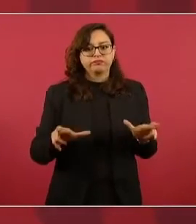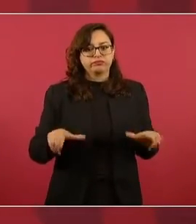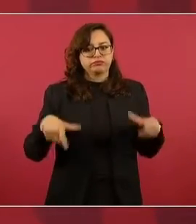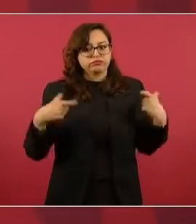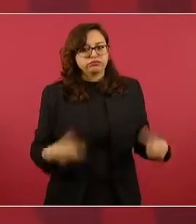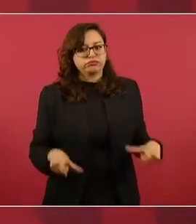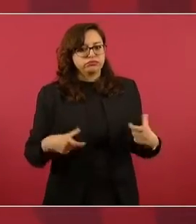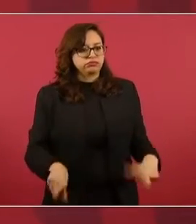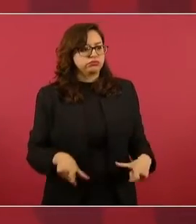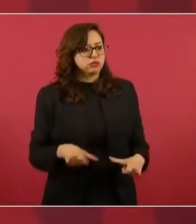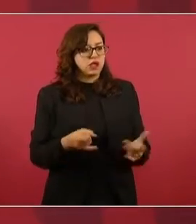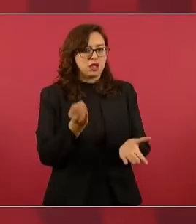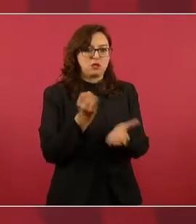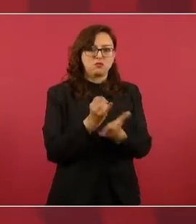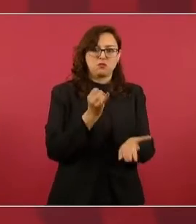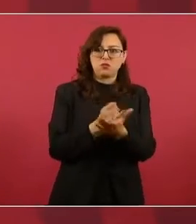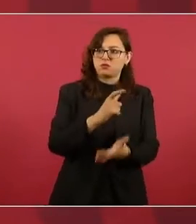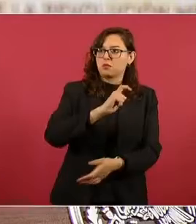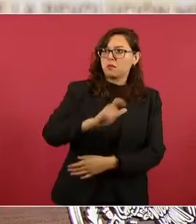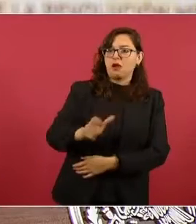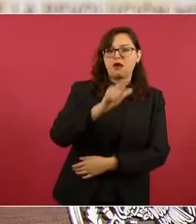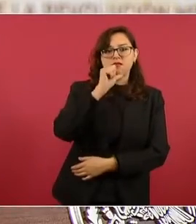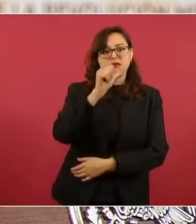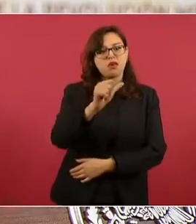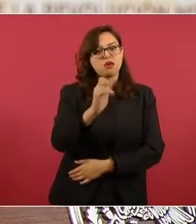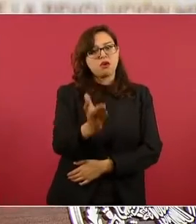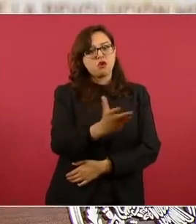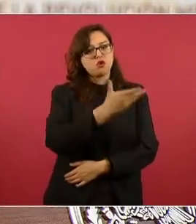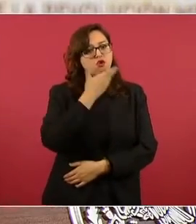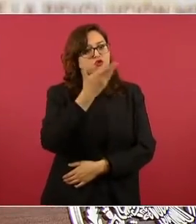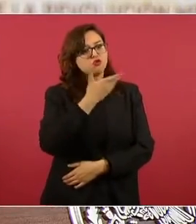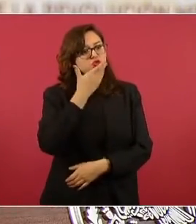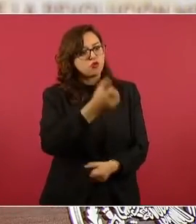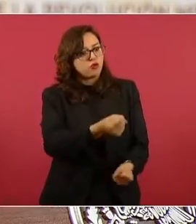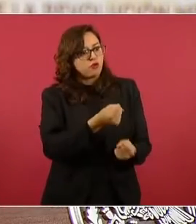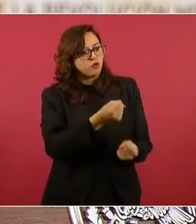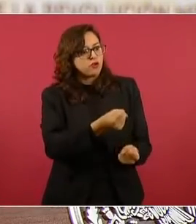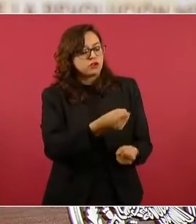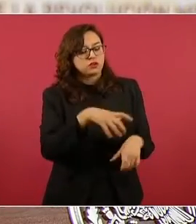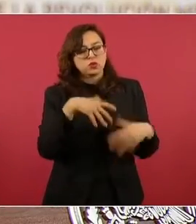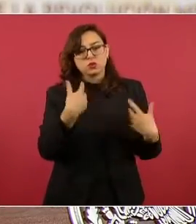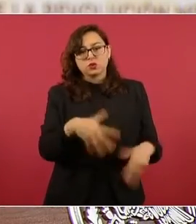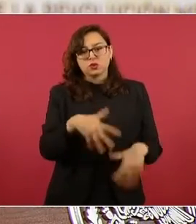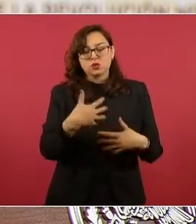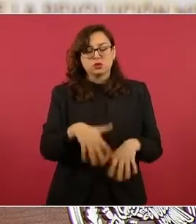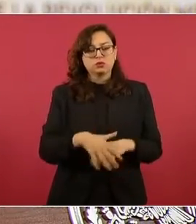Era muy fuerte esa costumbre, era muy fuerte que el amor.